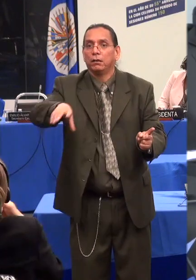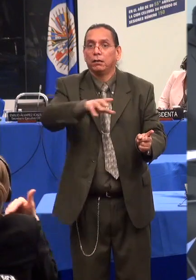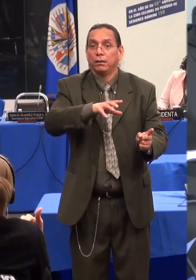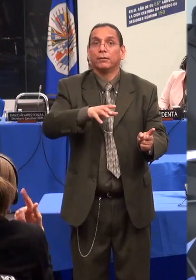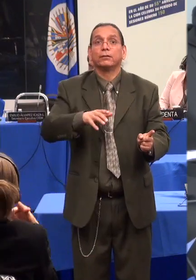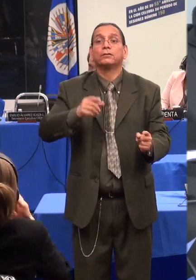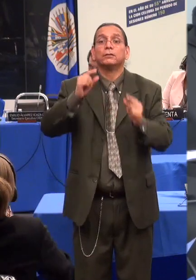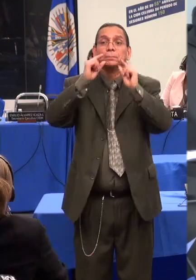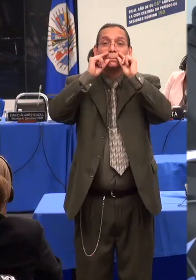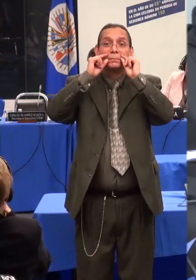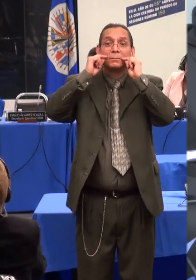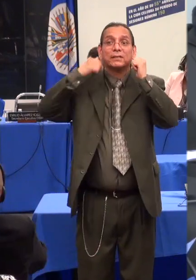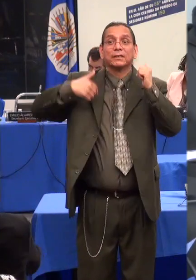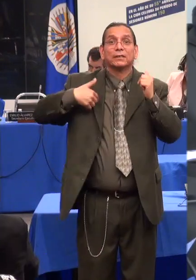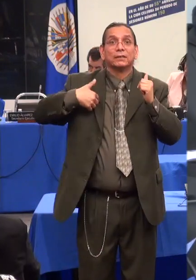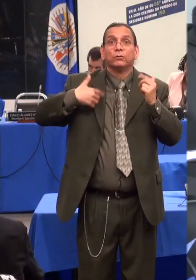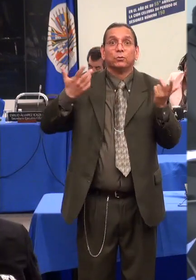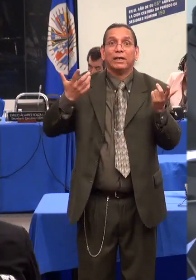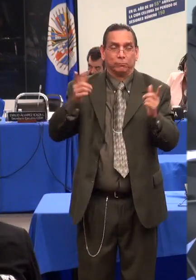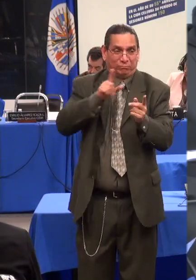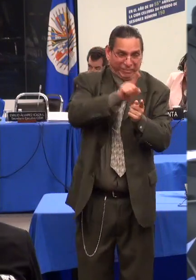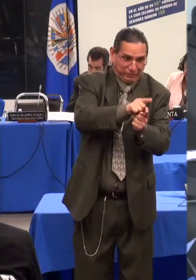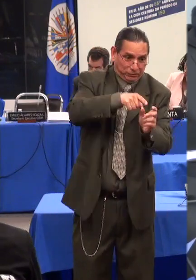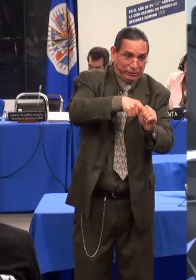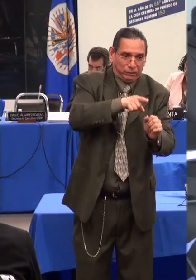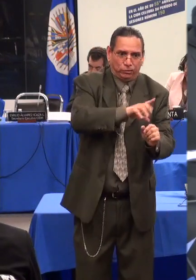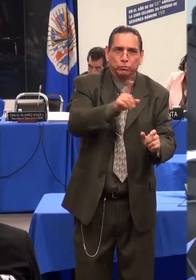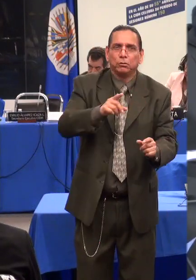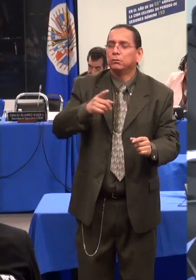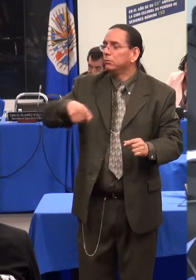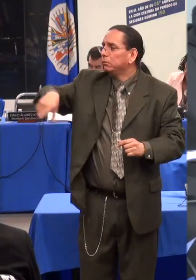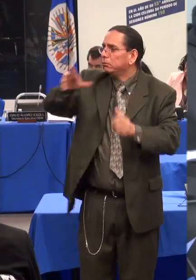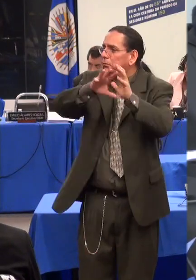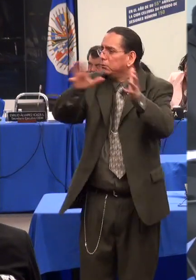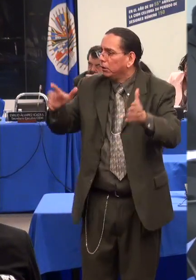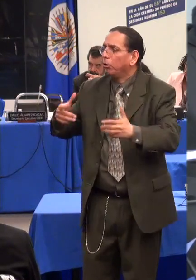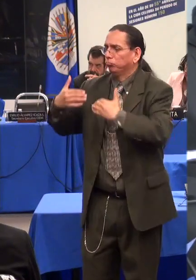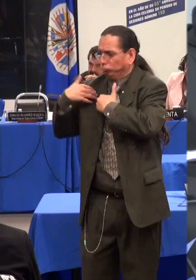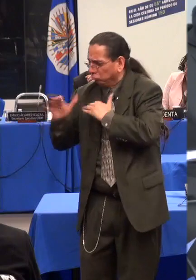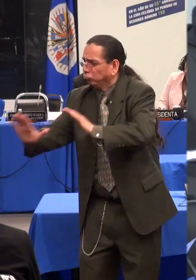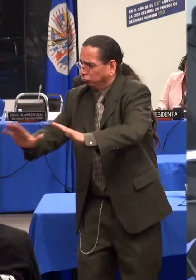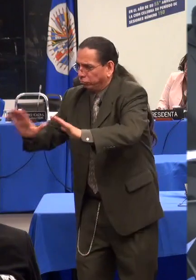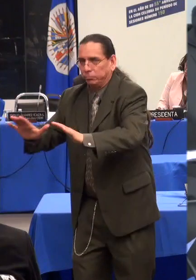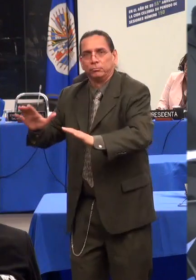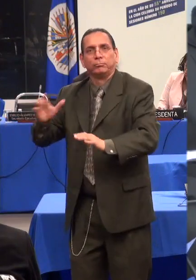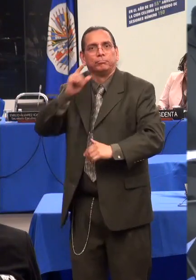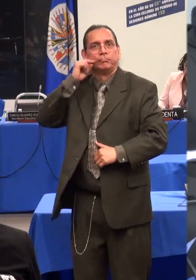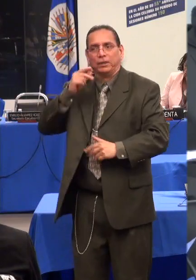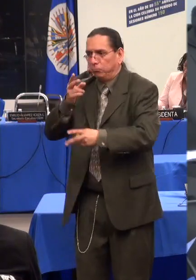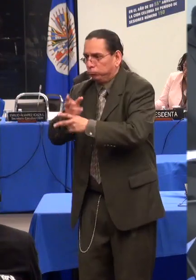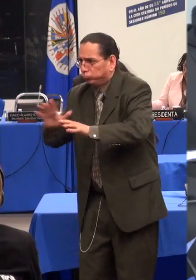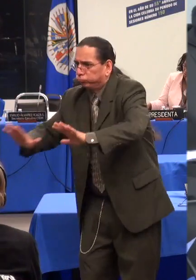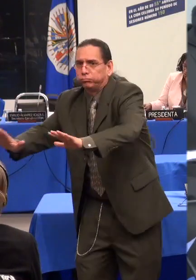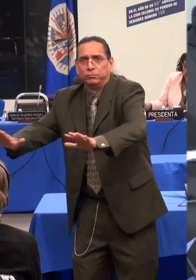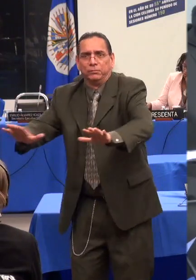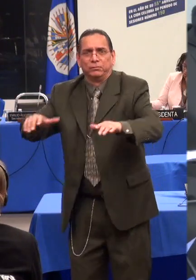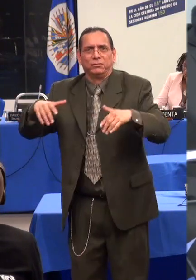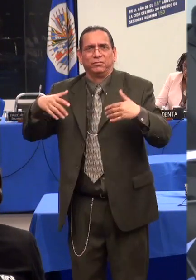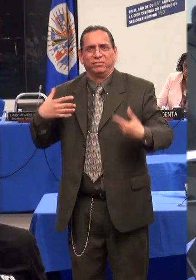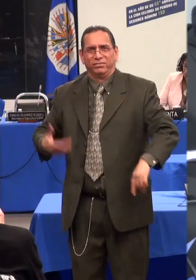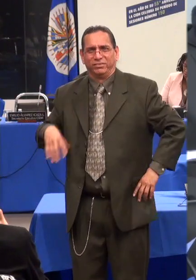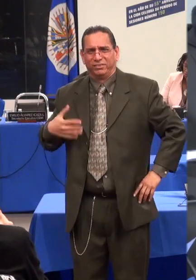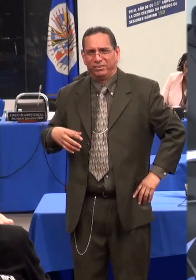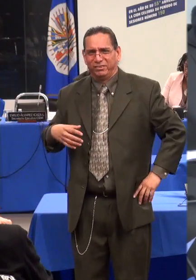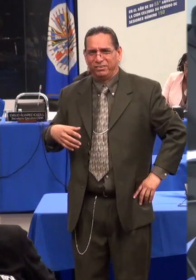otro grupo social de alto riesgo a la violencia sexual, se propone como medida de protección la esterilización de las potenciales